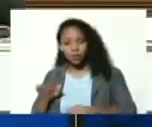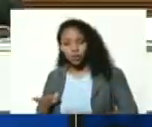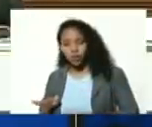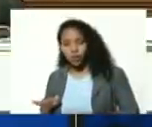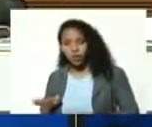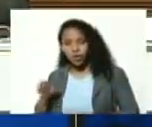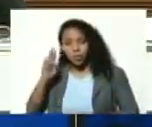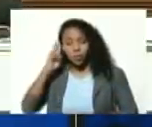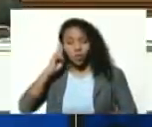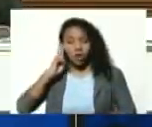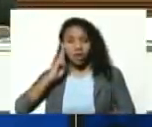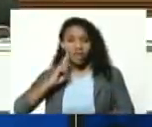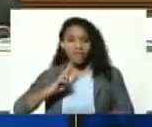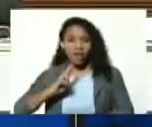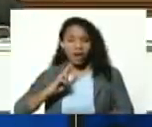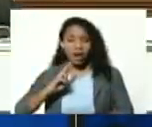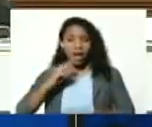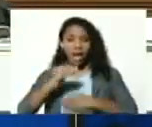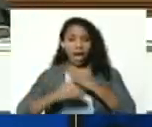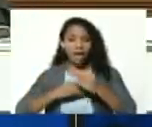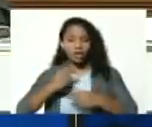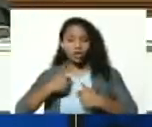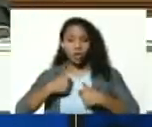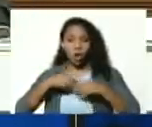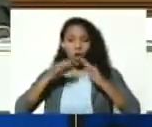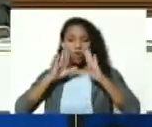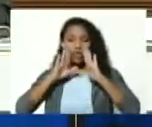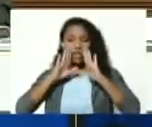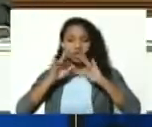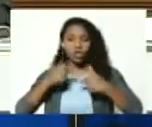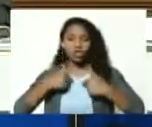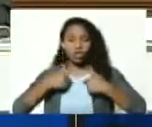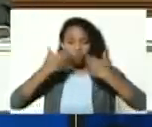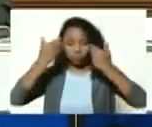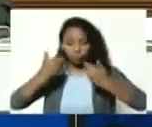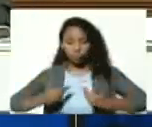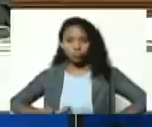bolivariano convicto y confeso que soy